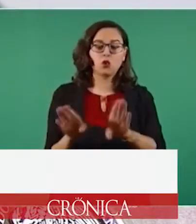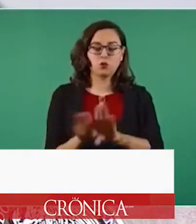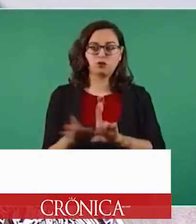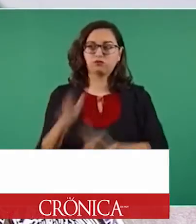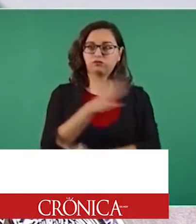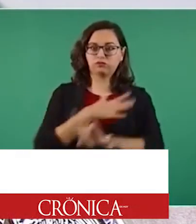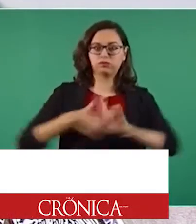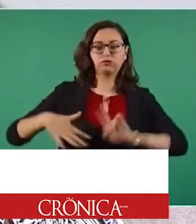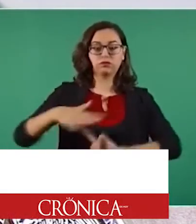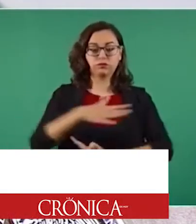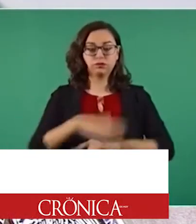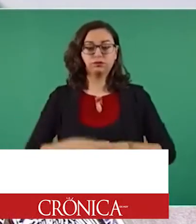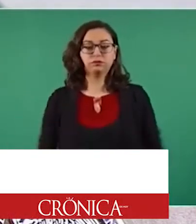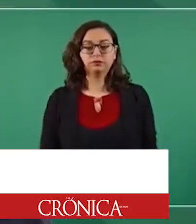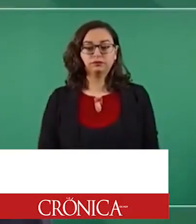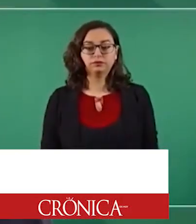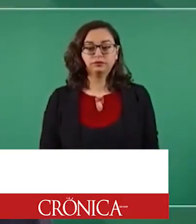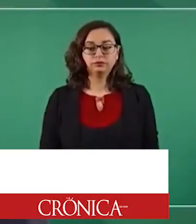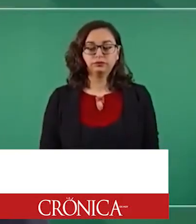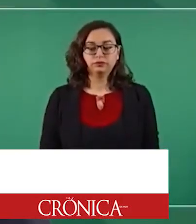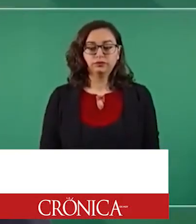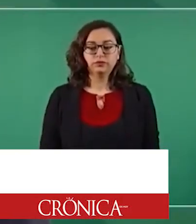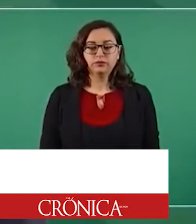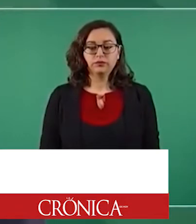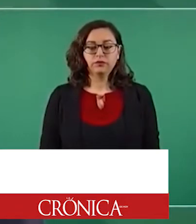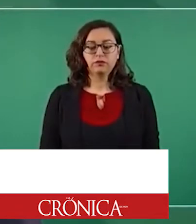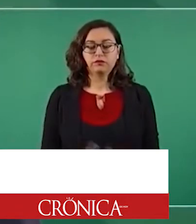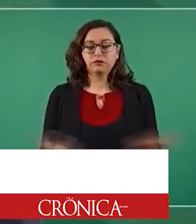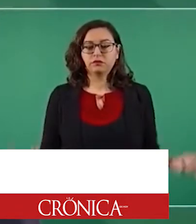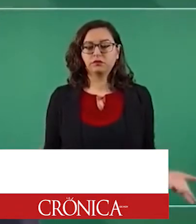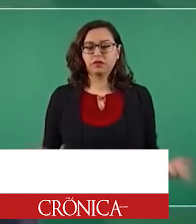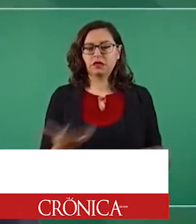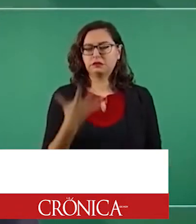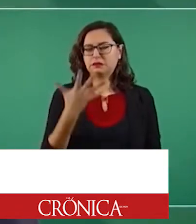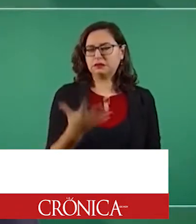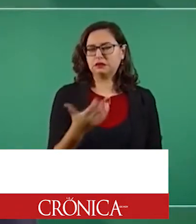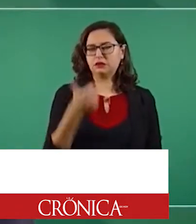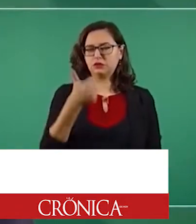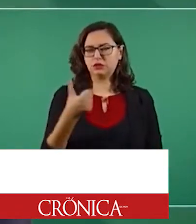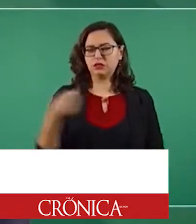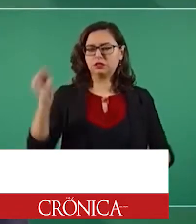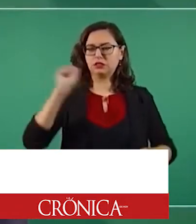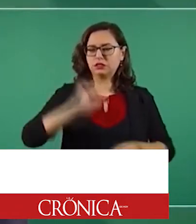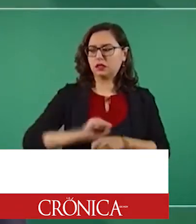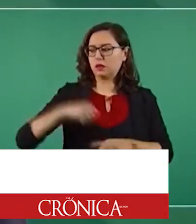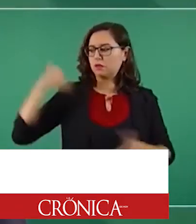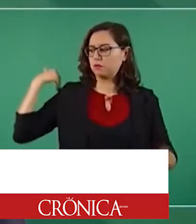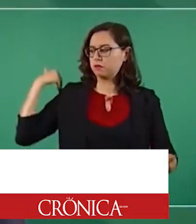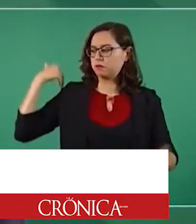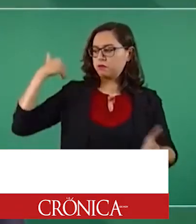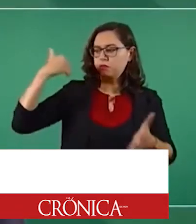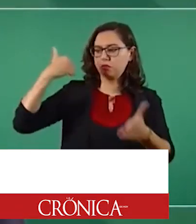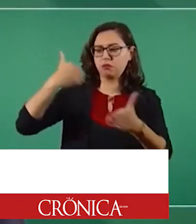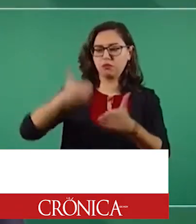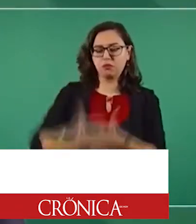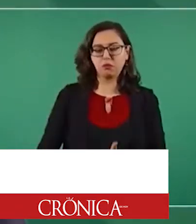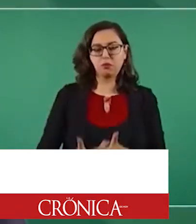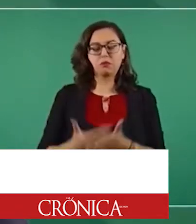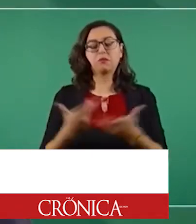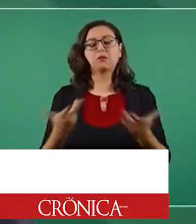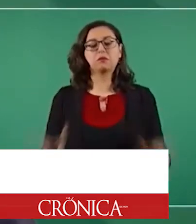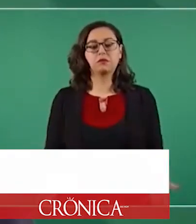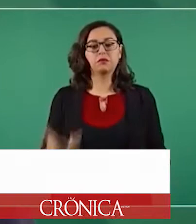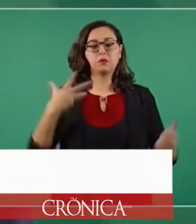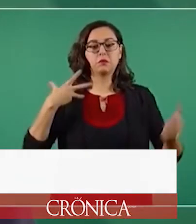Como hemos venido comentando en las últimas cinco o seis semanas, la curva epidémica de casos